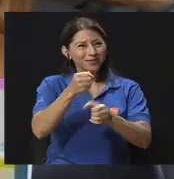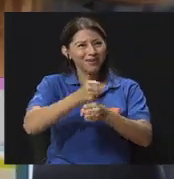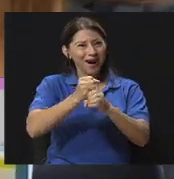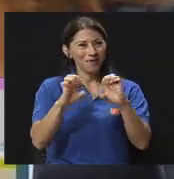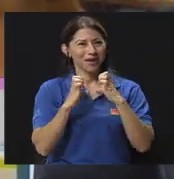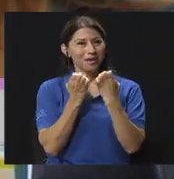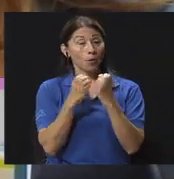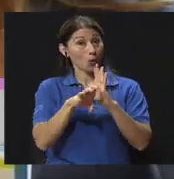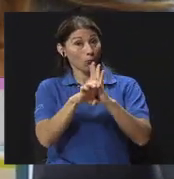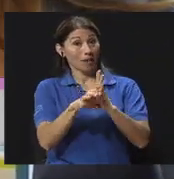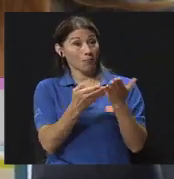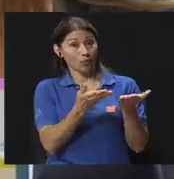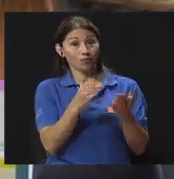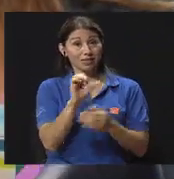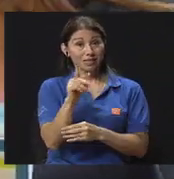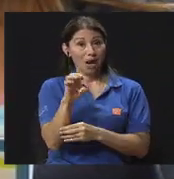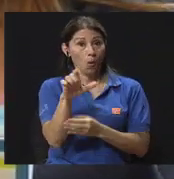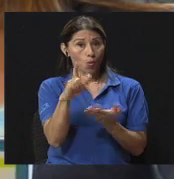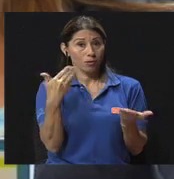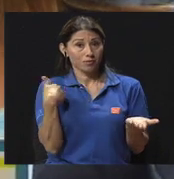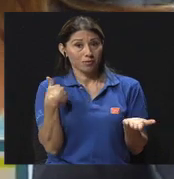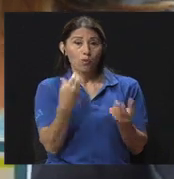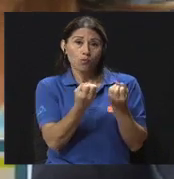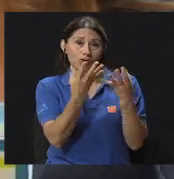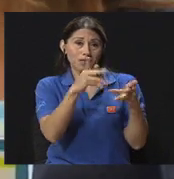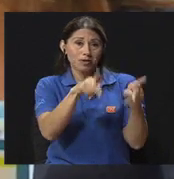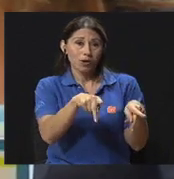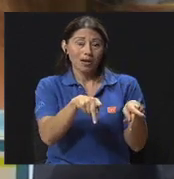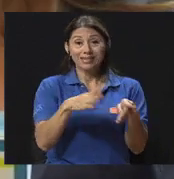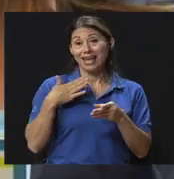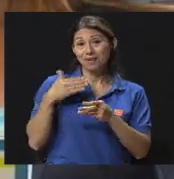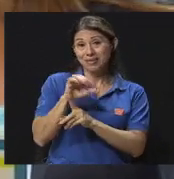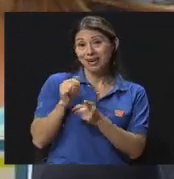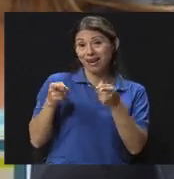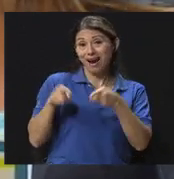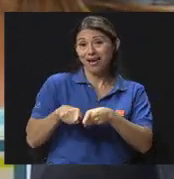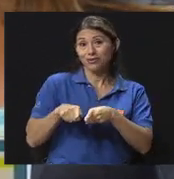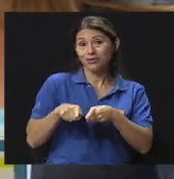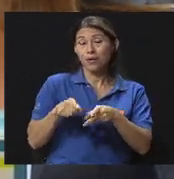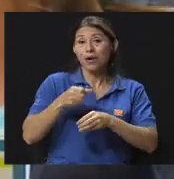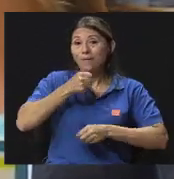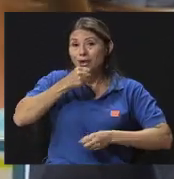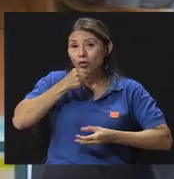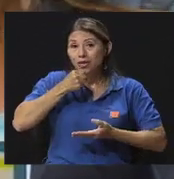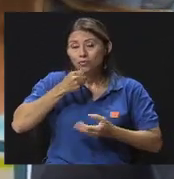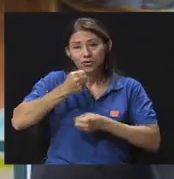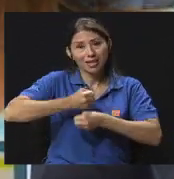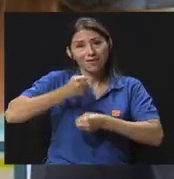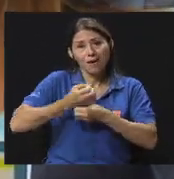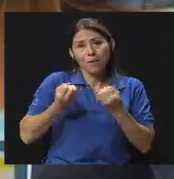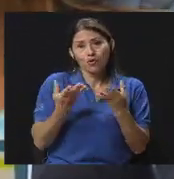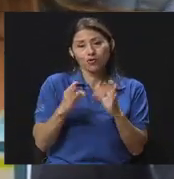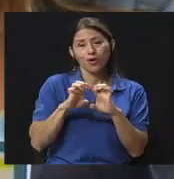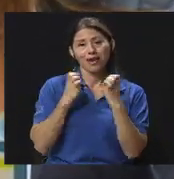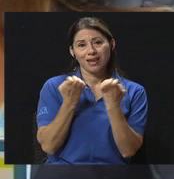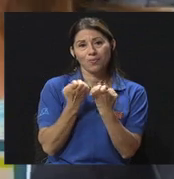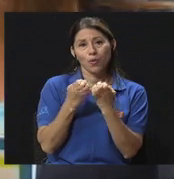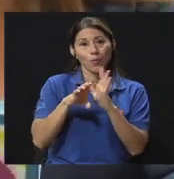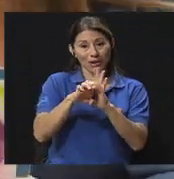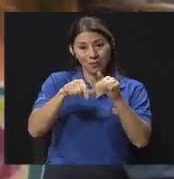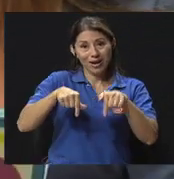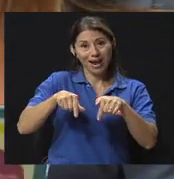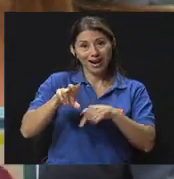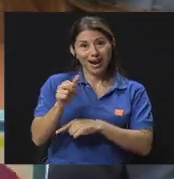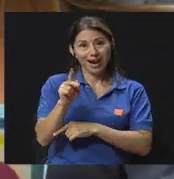Saúl, que son muchas personas. En mi caso, en el periodismo, también se trabaja mucho en equipo. Por ejemplo, aquí en el canal, ¿verdad? Y qué difícil es,